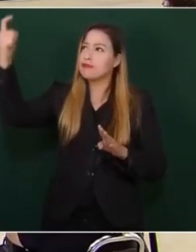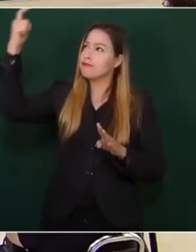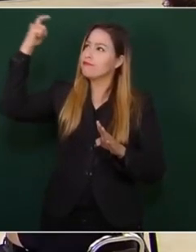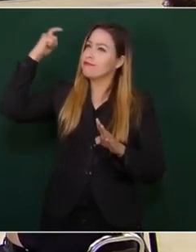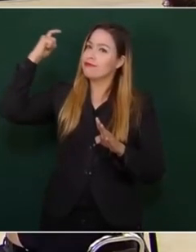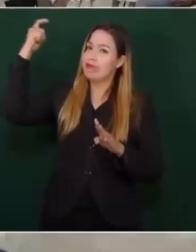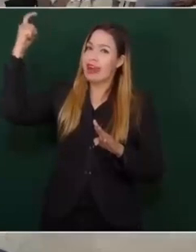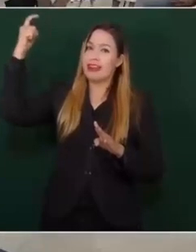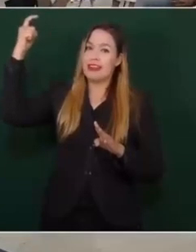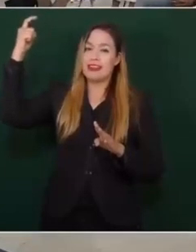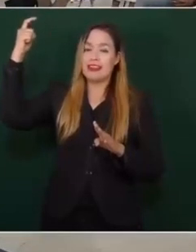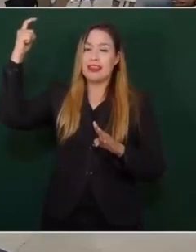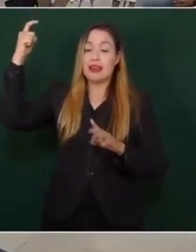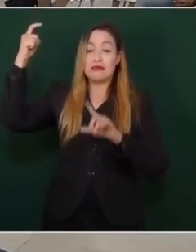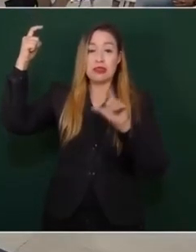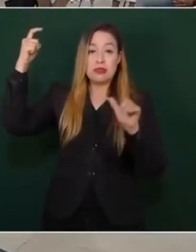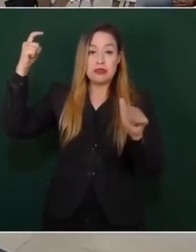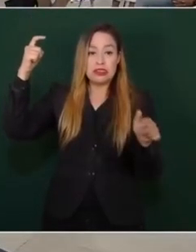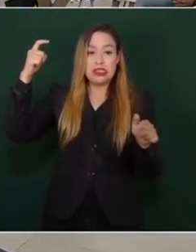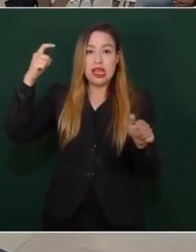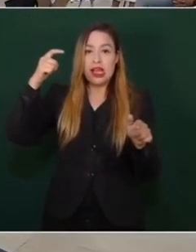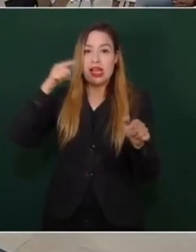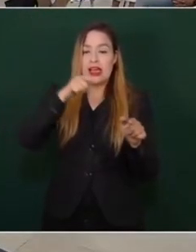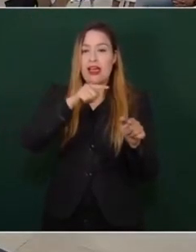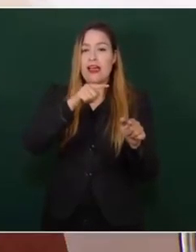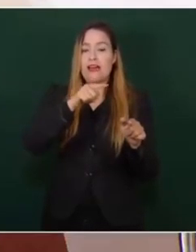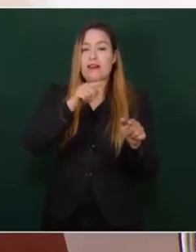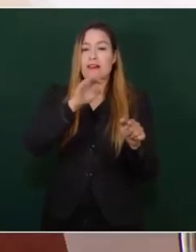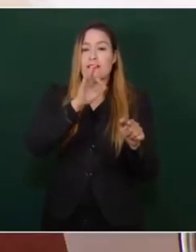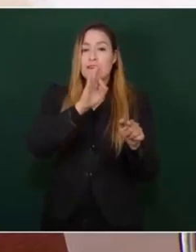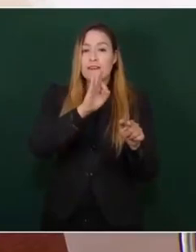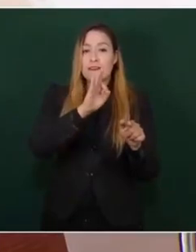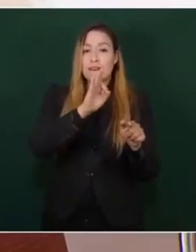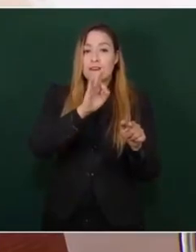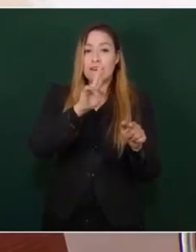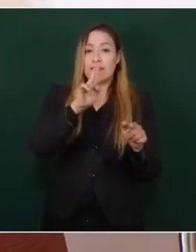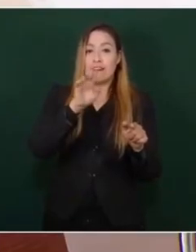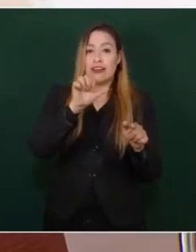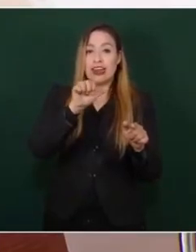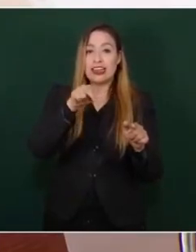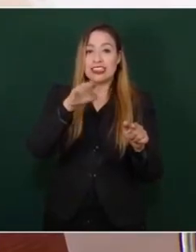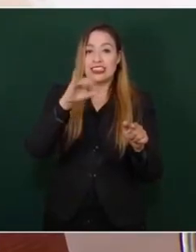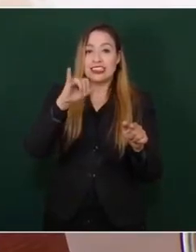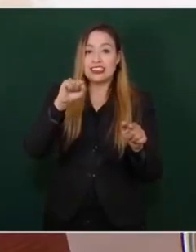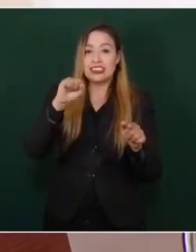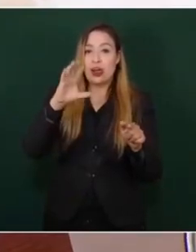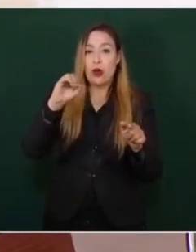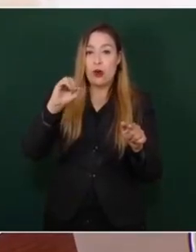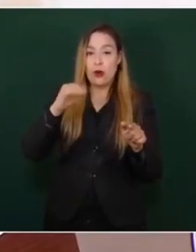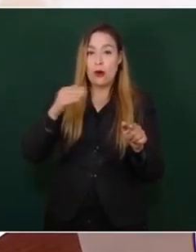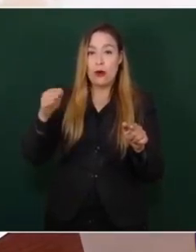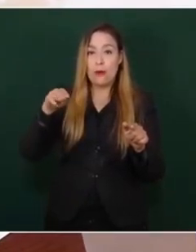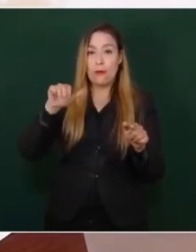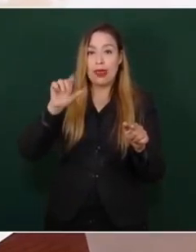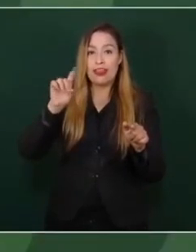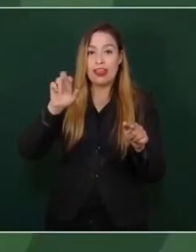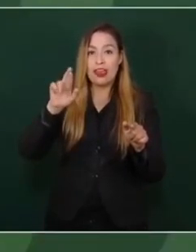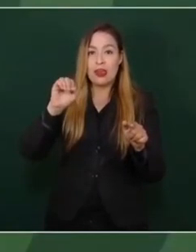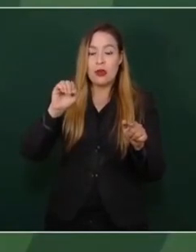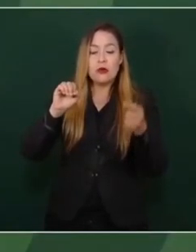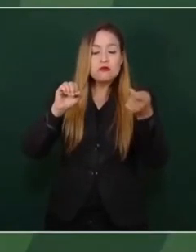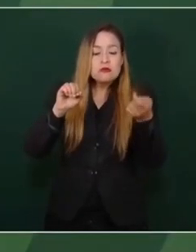Y a Francisco y Madero como pigmeo, un enano.